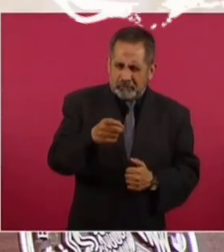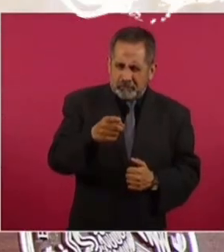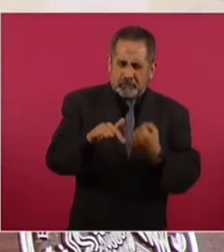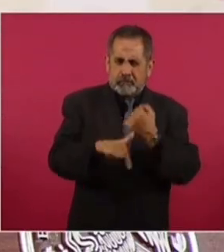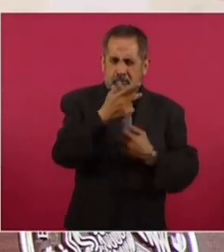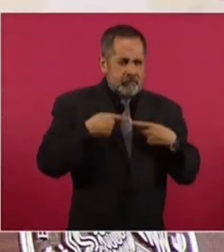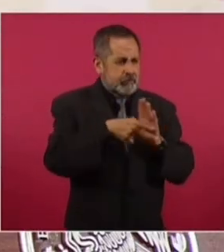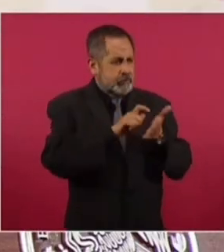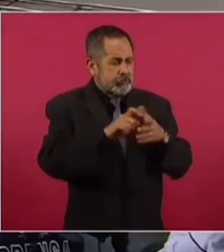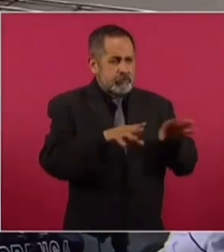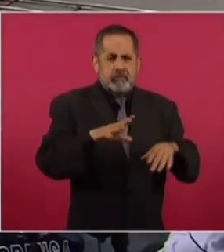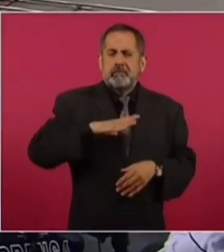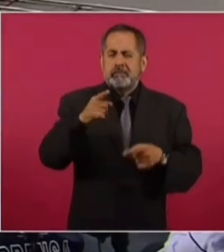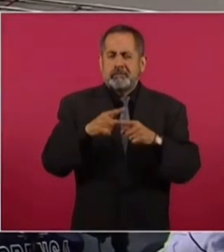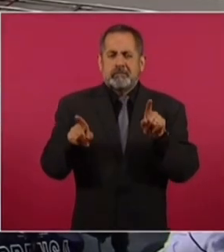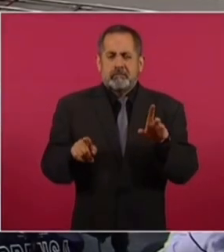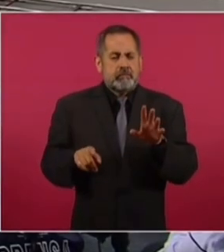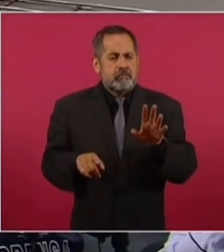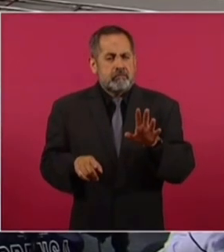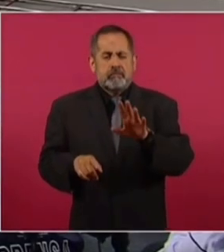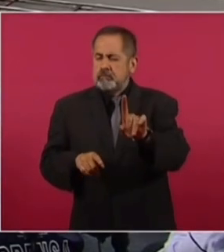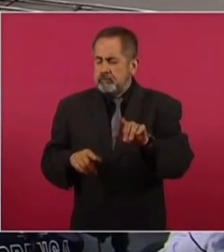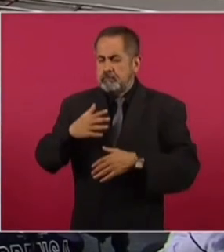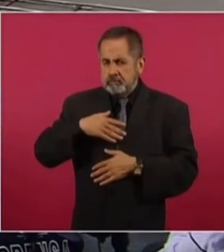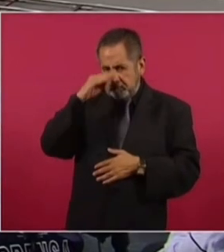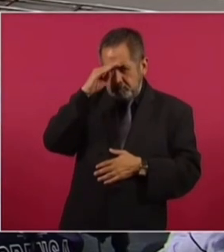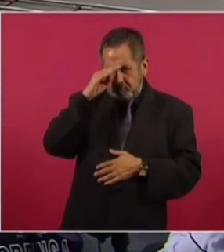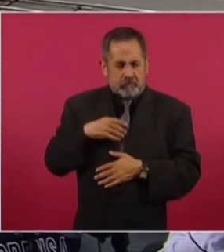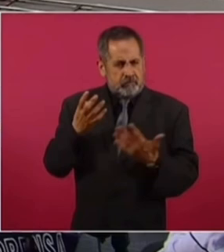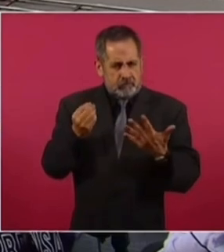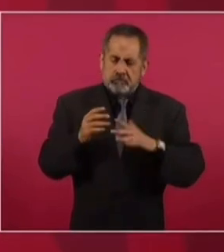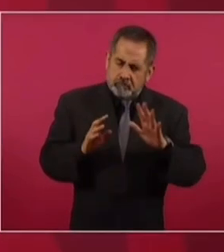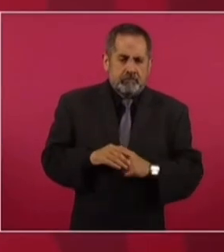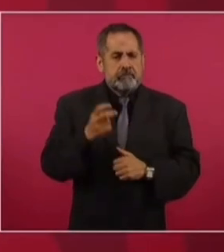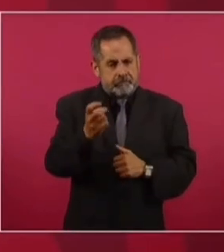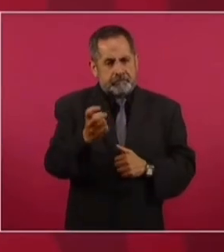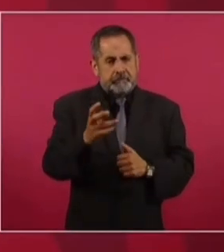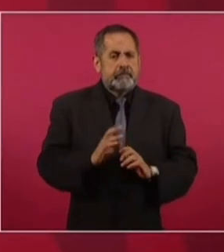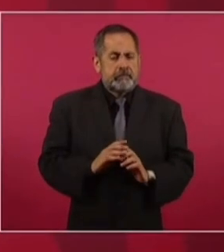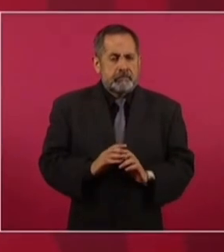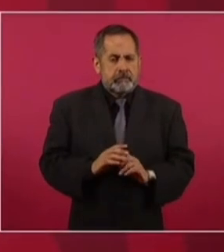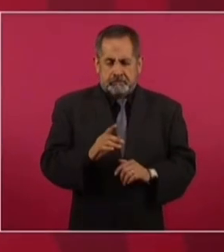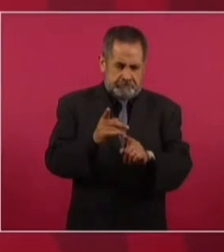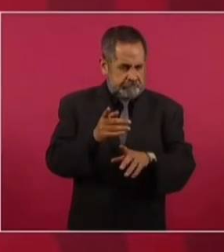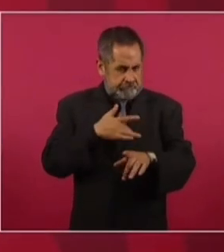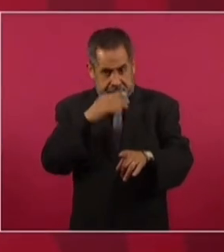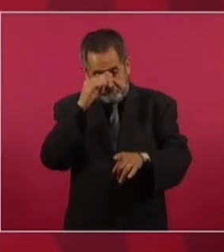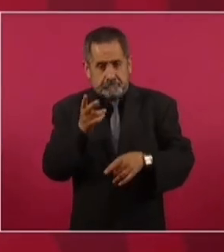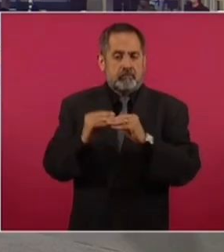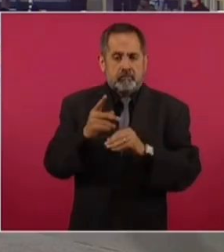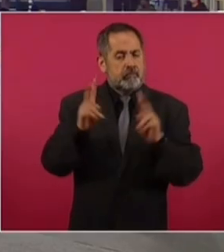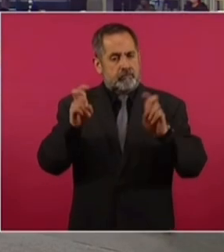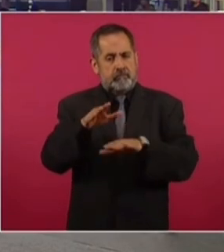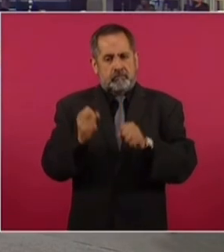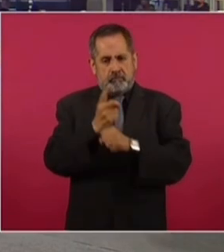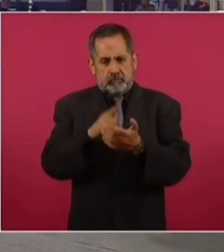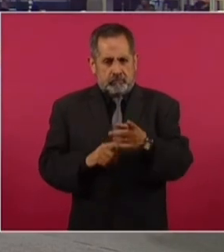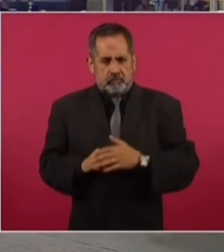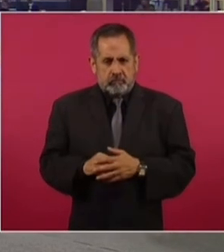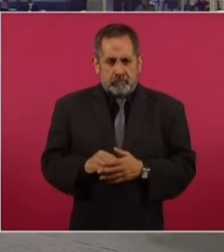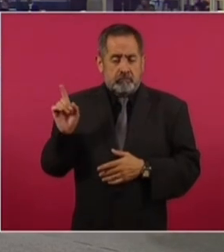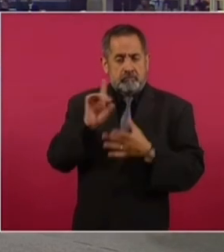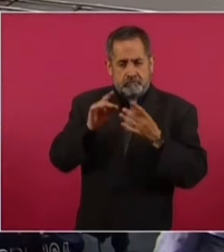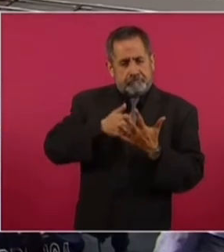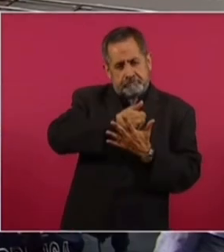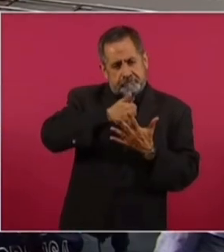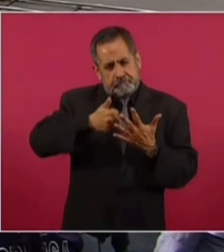Son 12 periodistas y de hecho hay una discrepancia de 3. ¿Y consideramos? Que son 9. Bueno, eso, si te parece, el viernes lo explica. Entonces, ¿haría un análisis